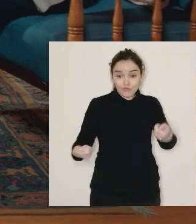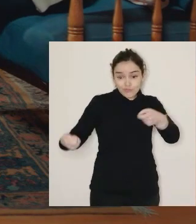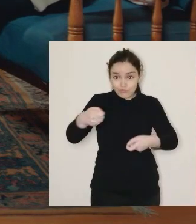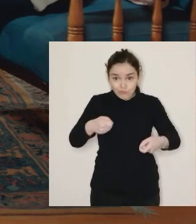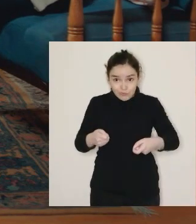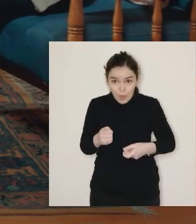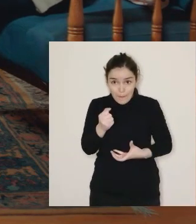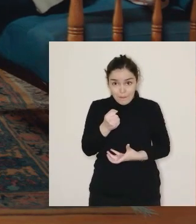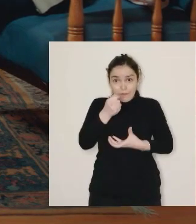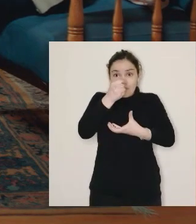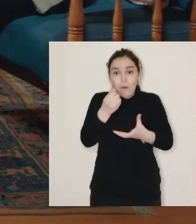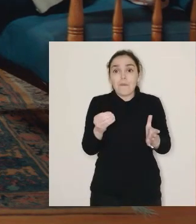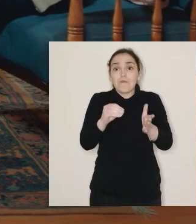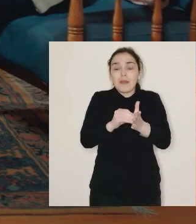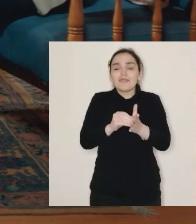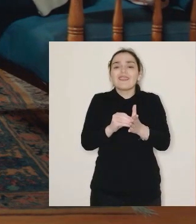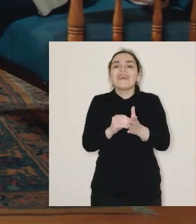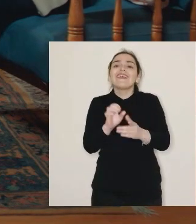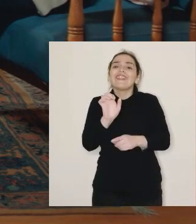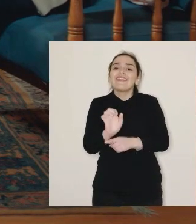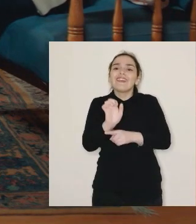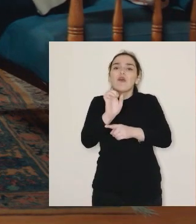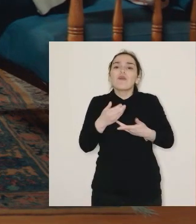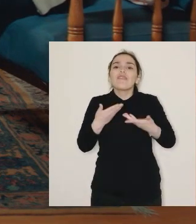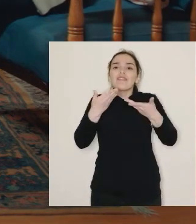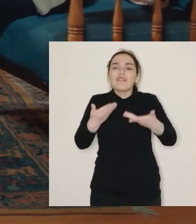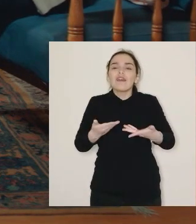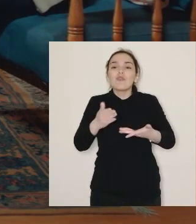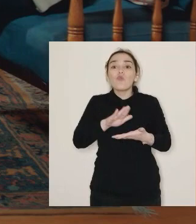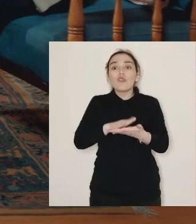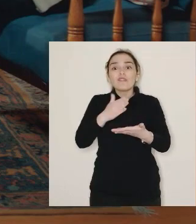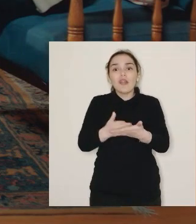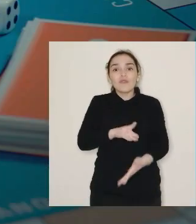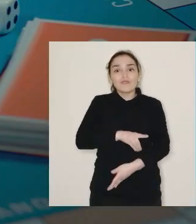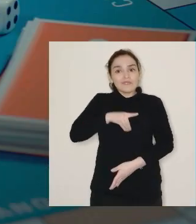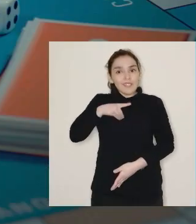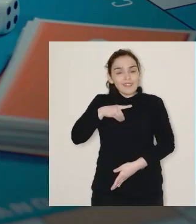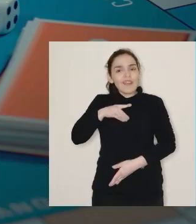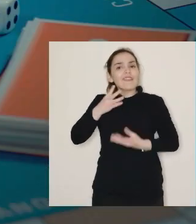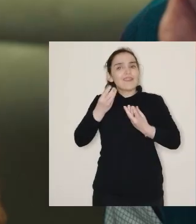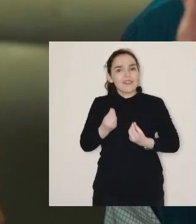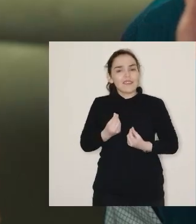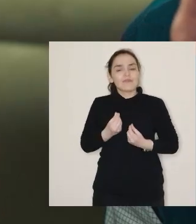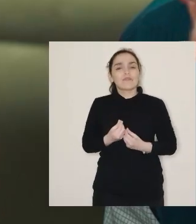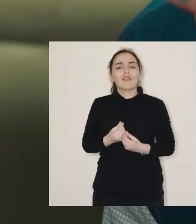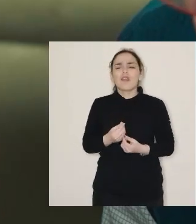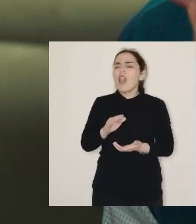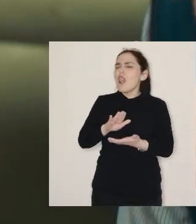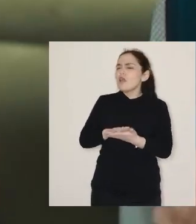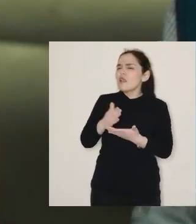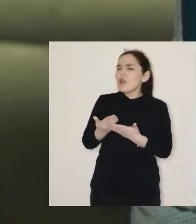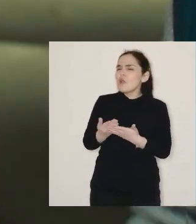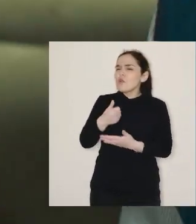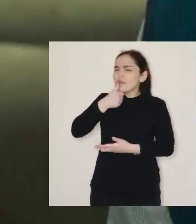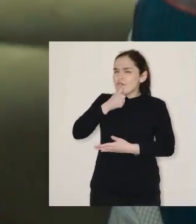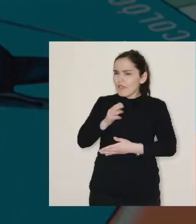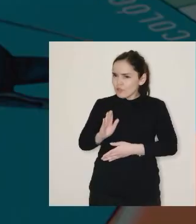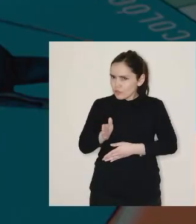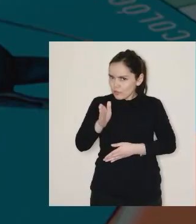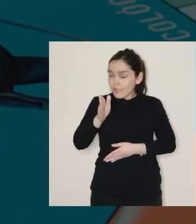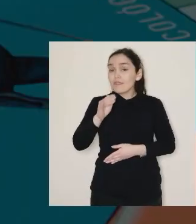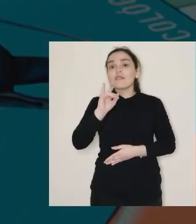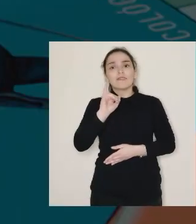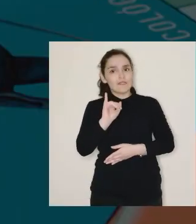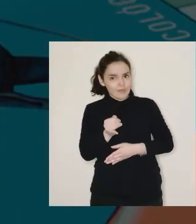con más financiamiento, el Estado podrá proveer de una salud digna y de caridad. ¿La salud privada va a seguir existiendo,